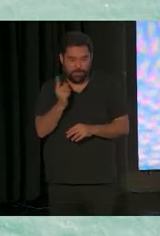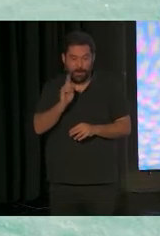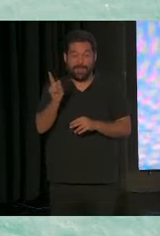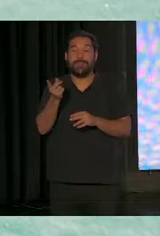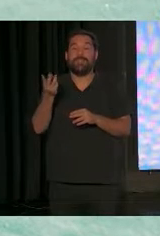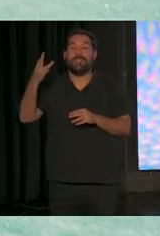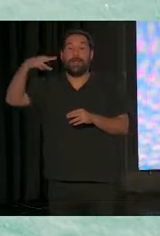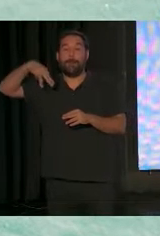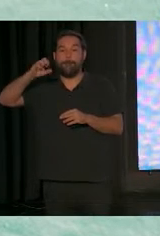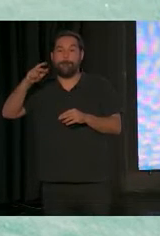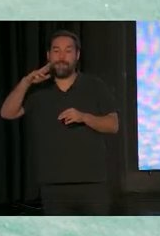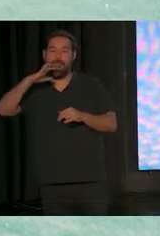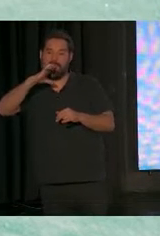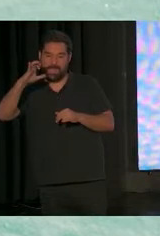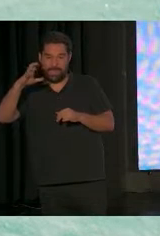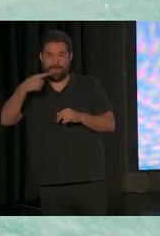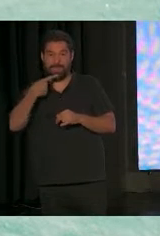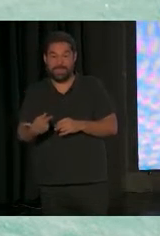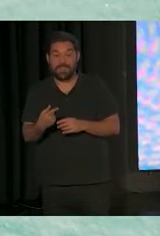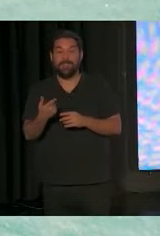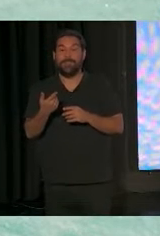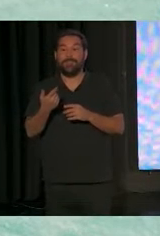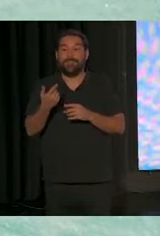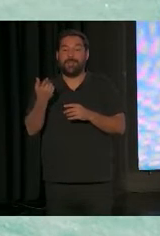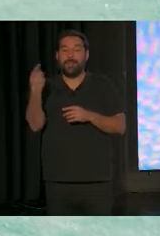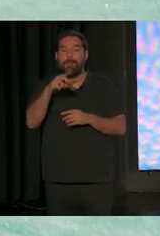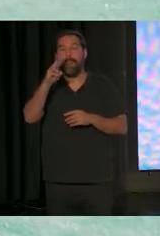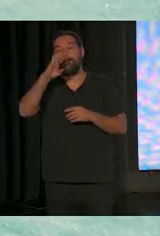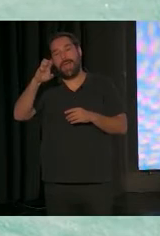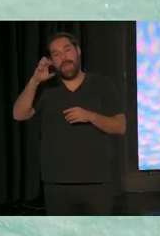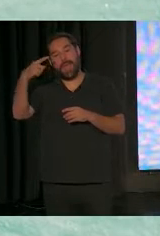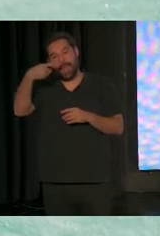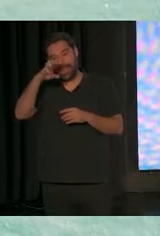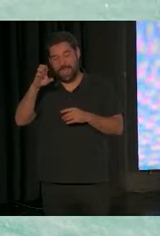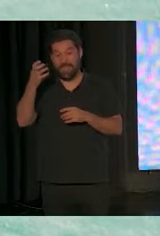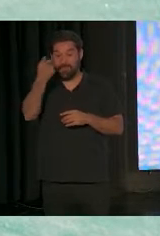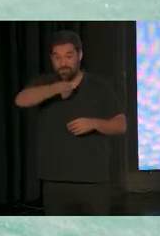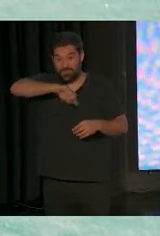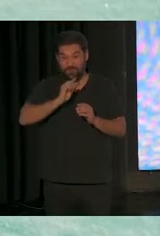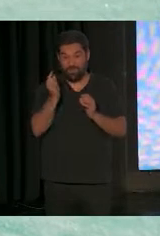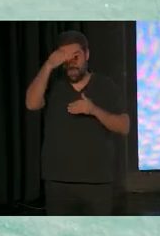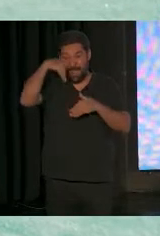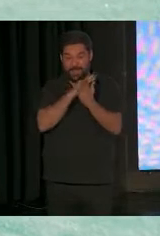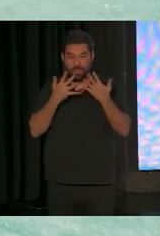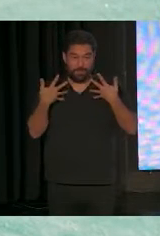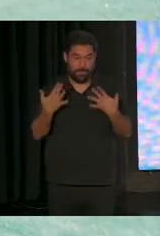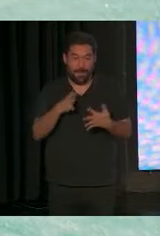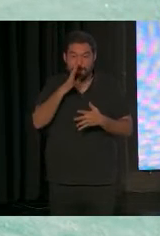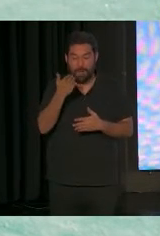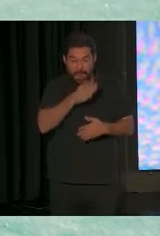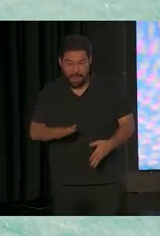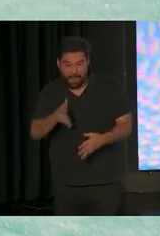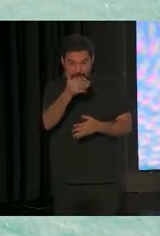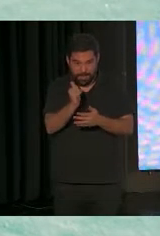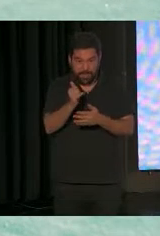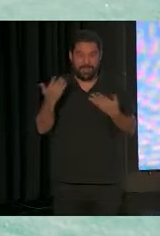como bien ha dicho muy bien Peggy, hay un niño. Estamos en atención temprana porque hay un niño, ¿no? Entonces tenemos que estar dotando de competencias